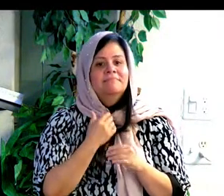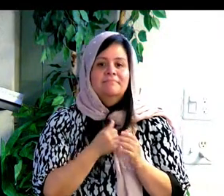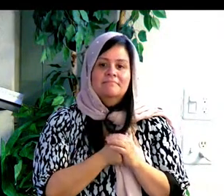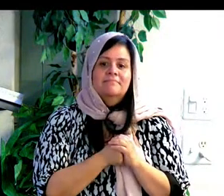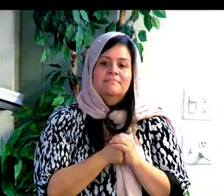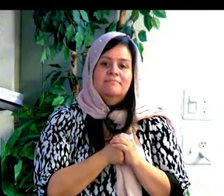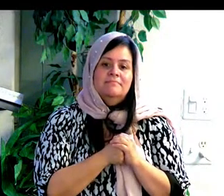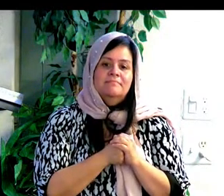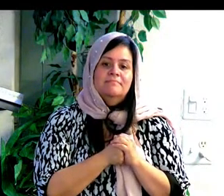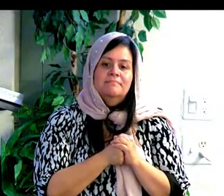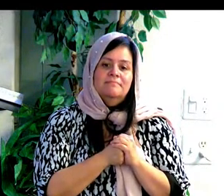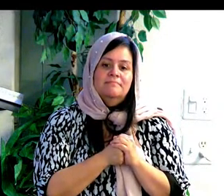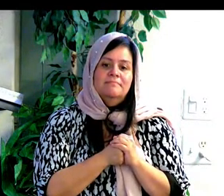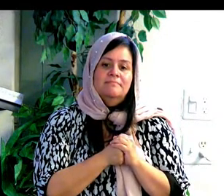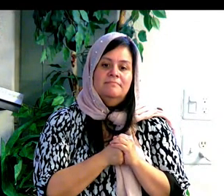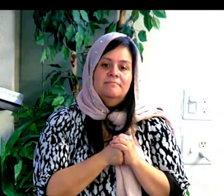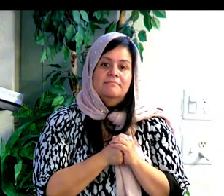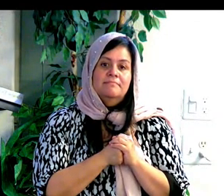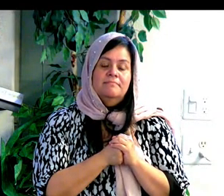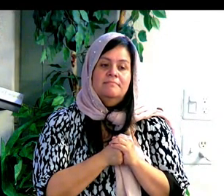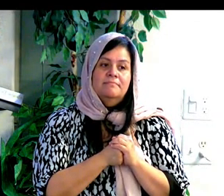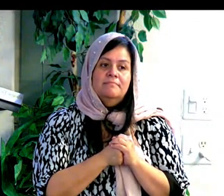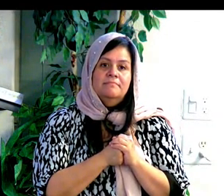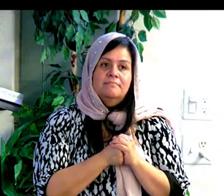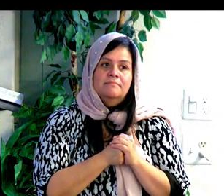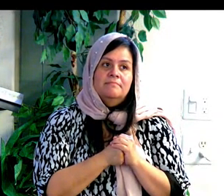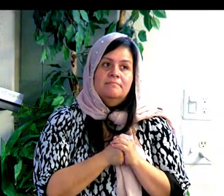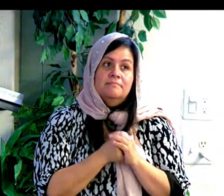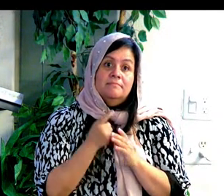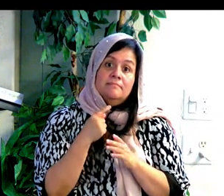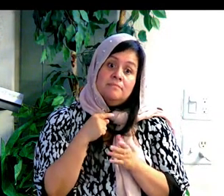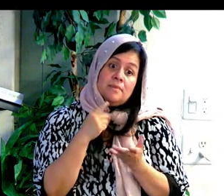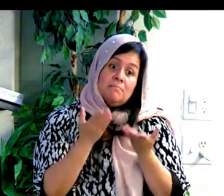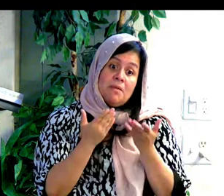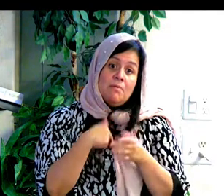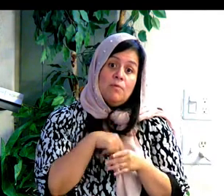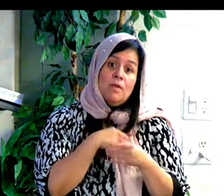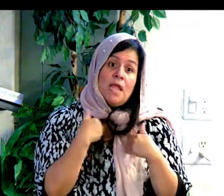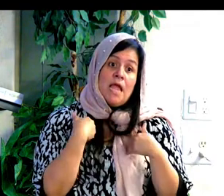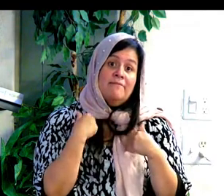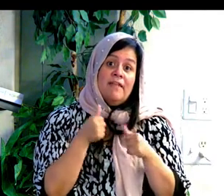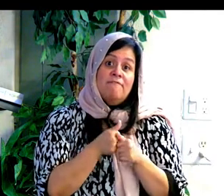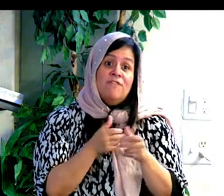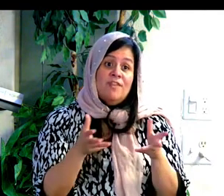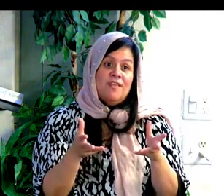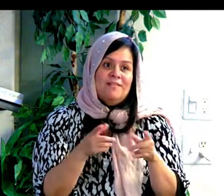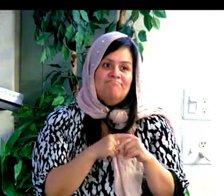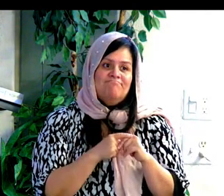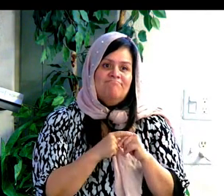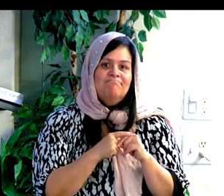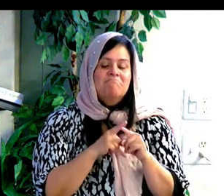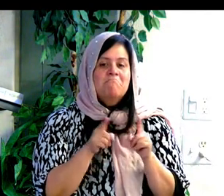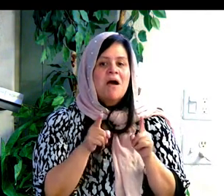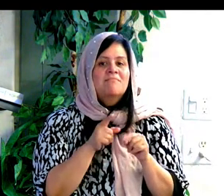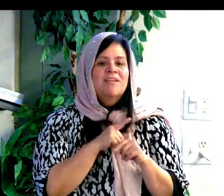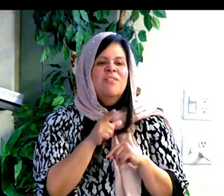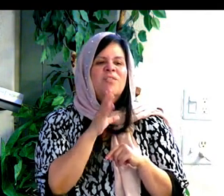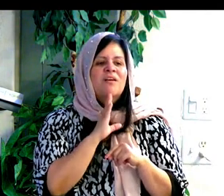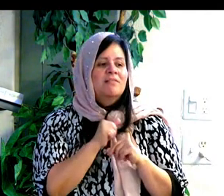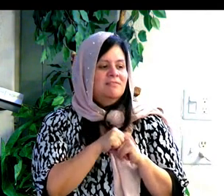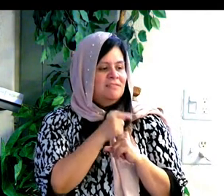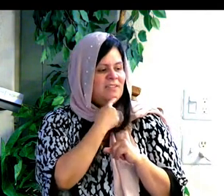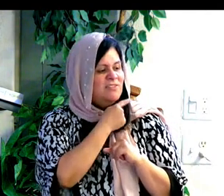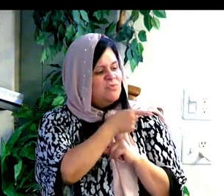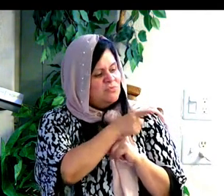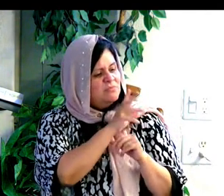might have, we might think we have the most of everything and the Lord says, hey, come, leave, leave the world, leave the world, come